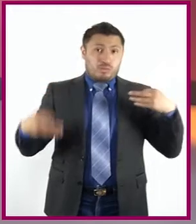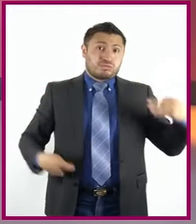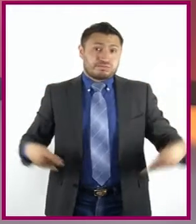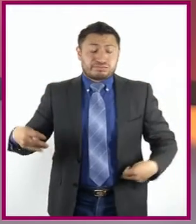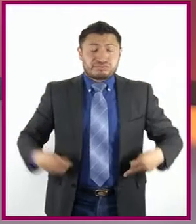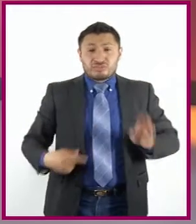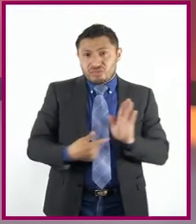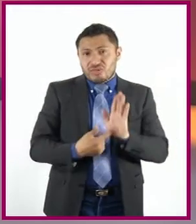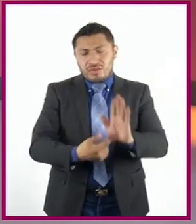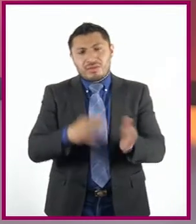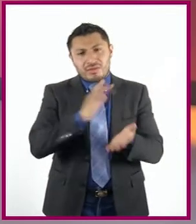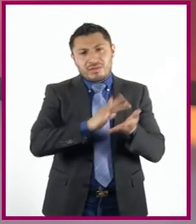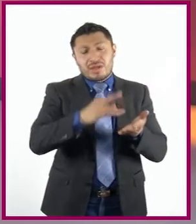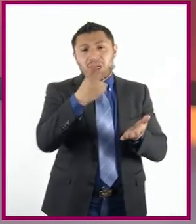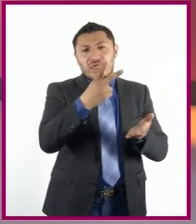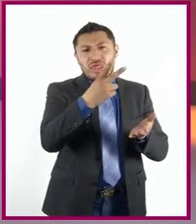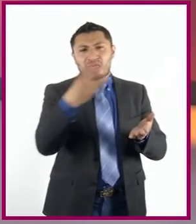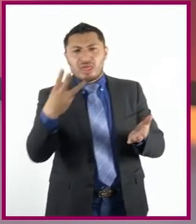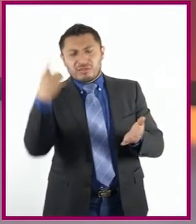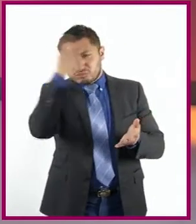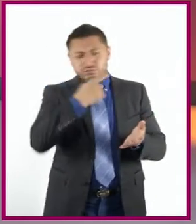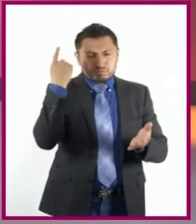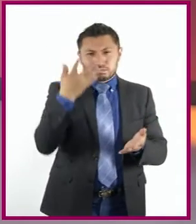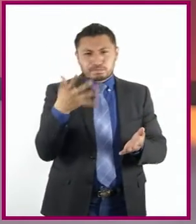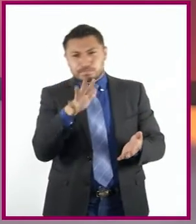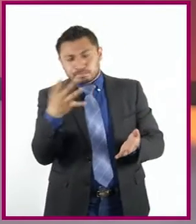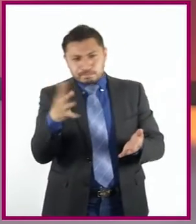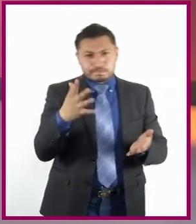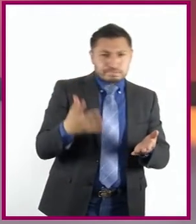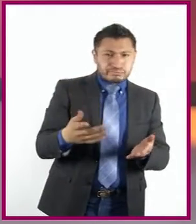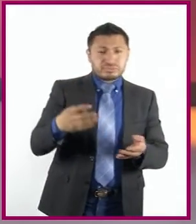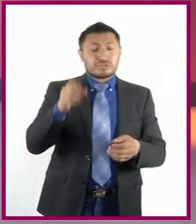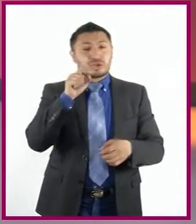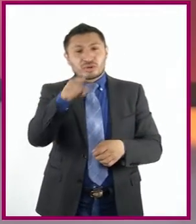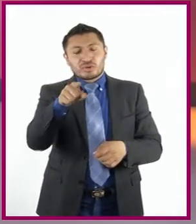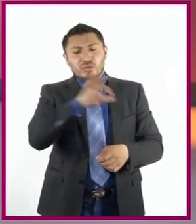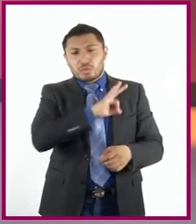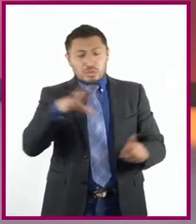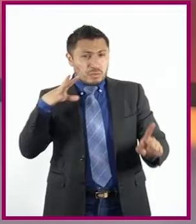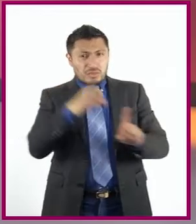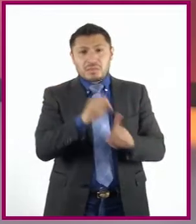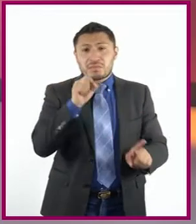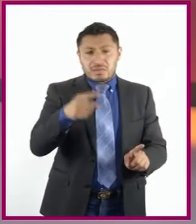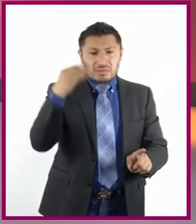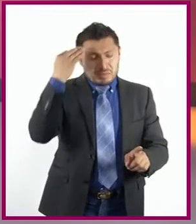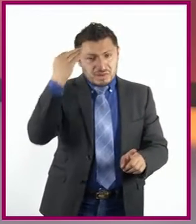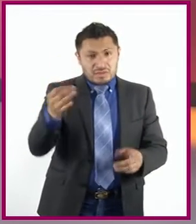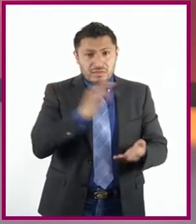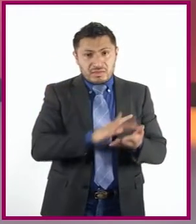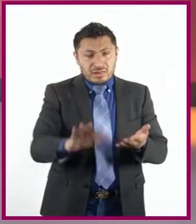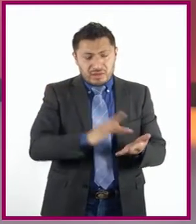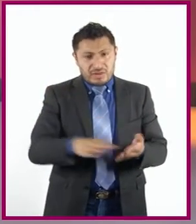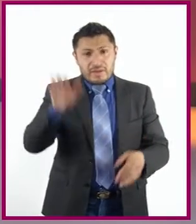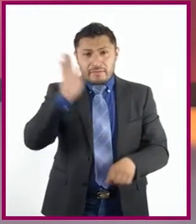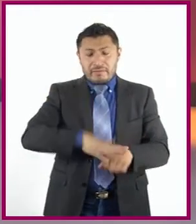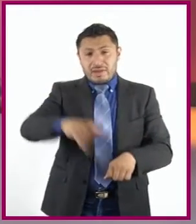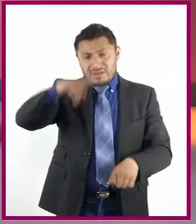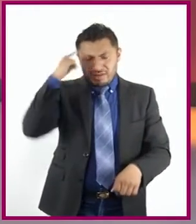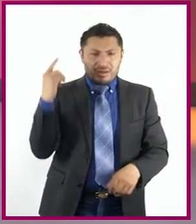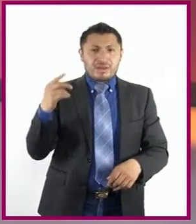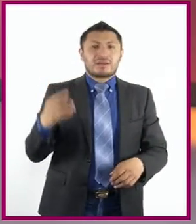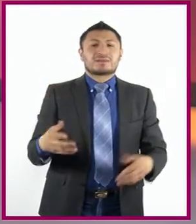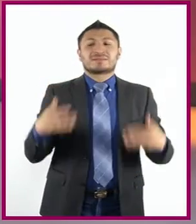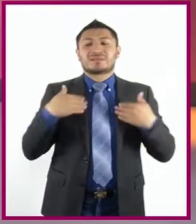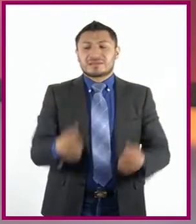leen en dos o tres horas. Si logran consagrar ese tiempo a la lectura, resultará más fácil visualizar todos